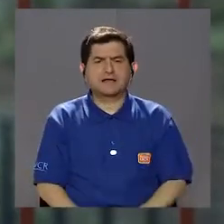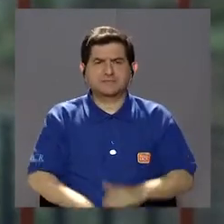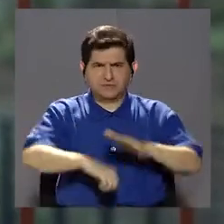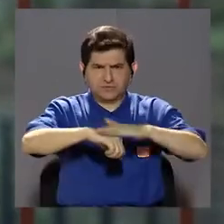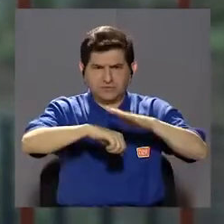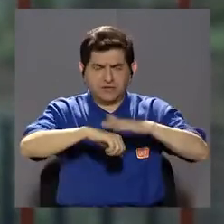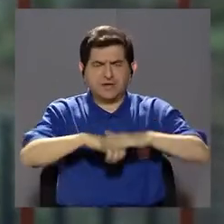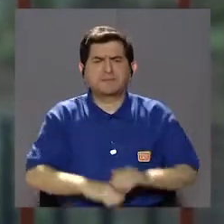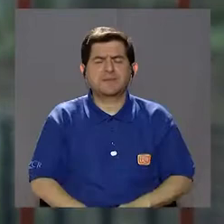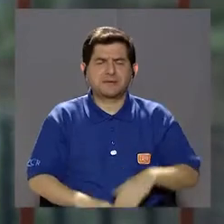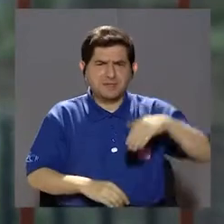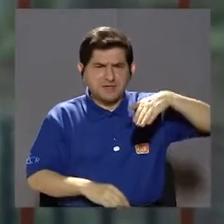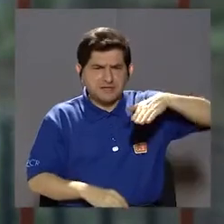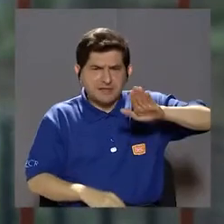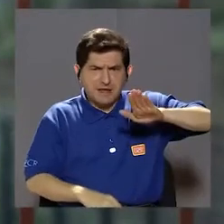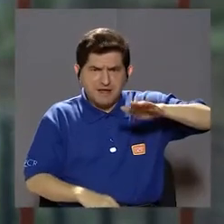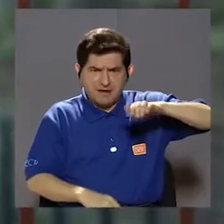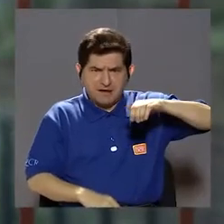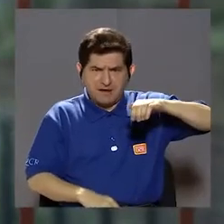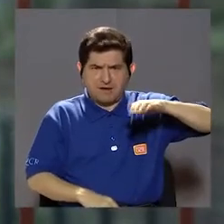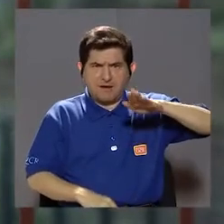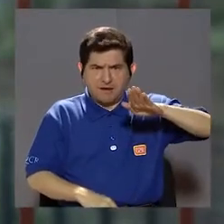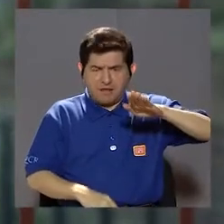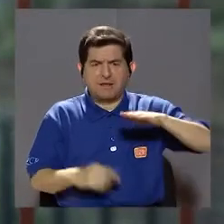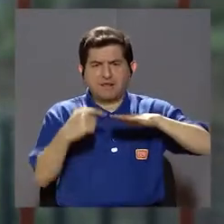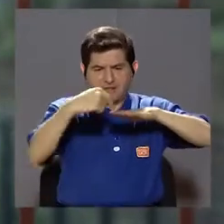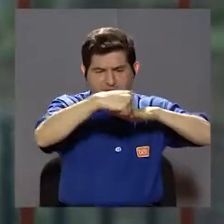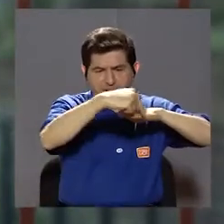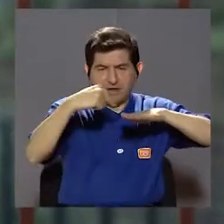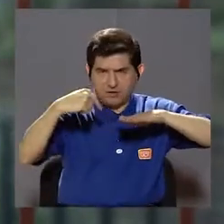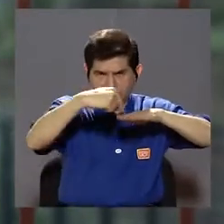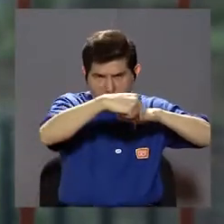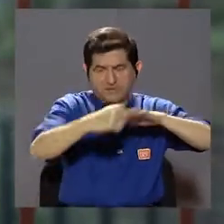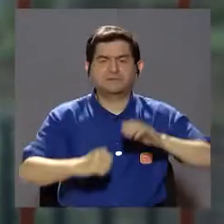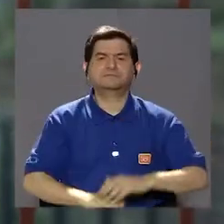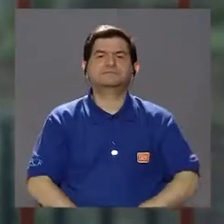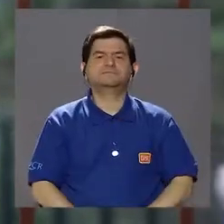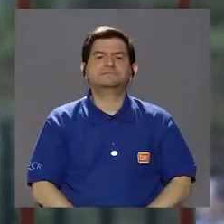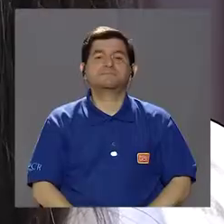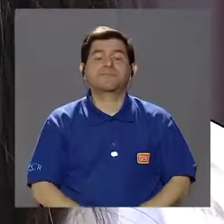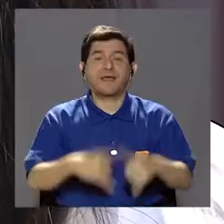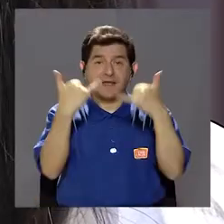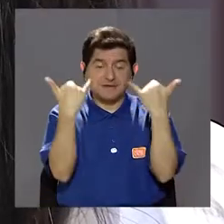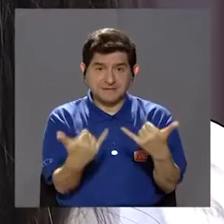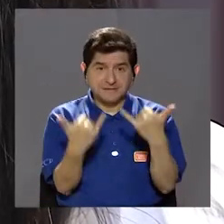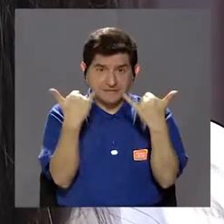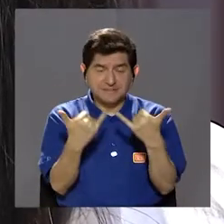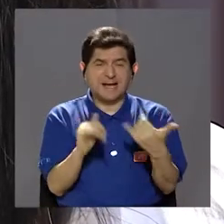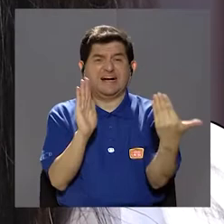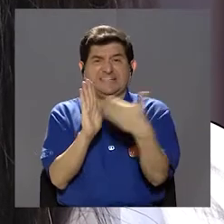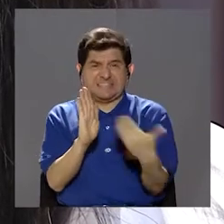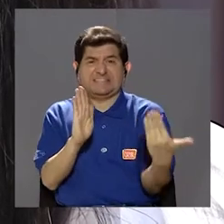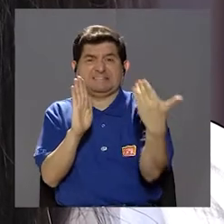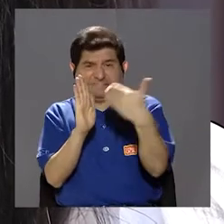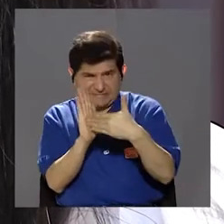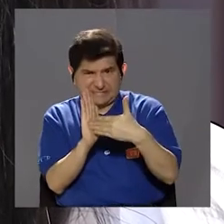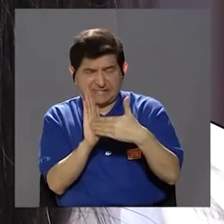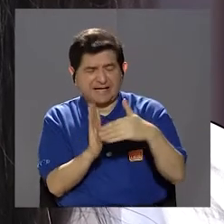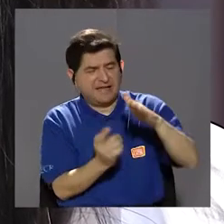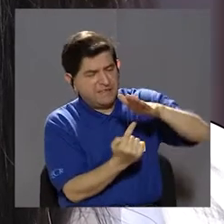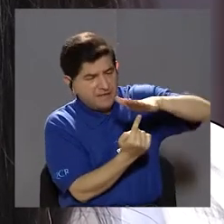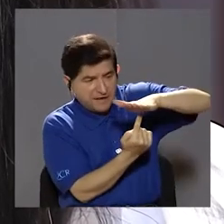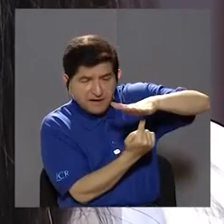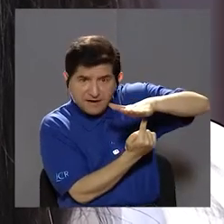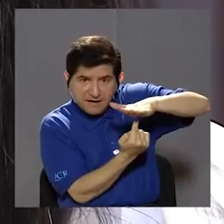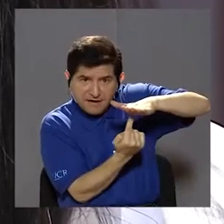entrínsecos de la planta del pie, que serían los que nos hacen la flexión de los dedos en el pie. Porque cuando tenemos un daño